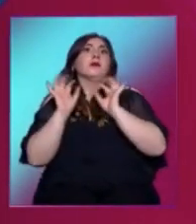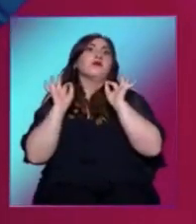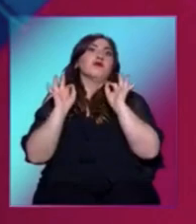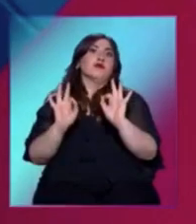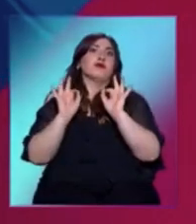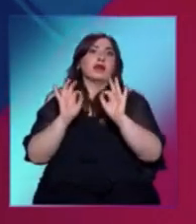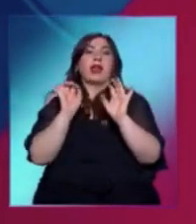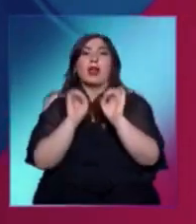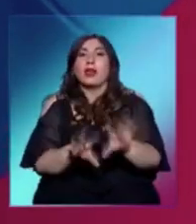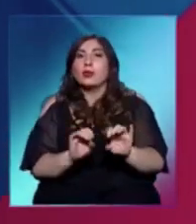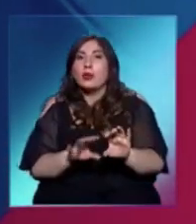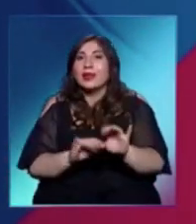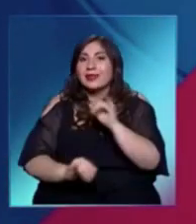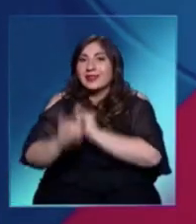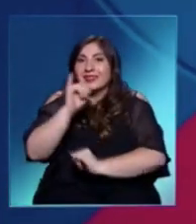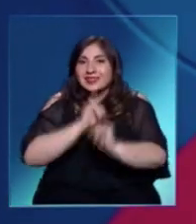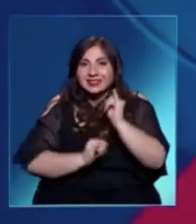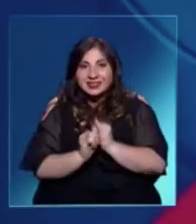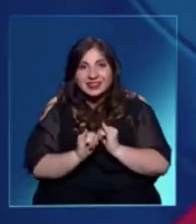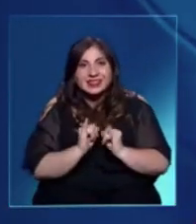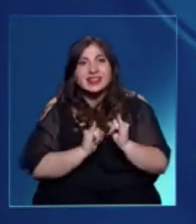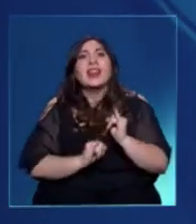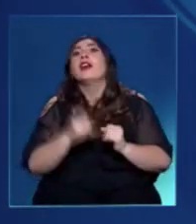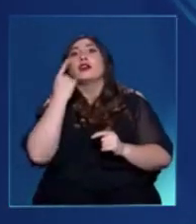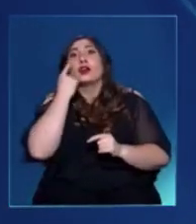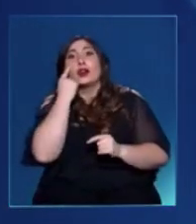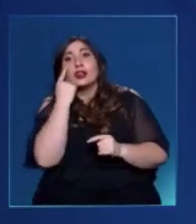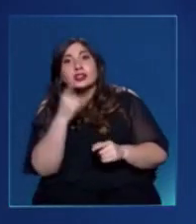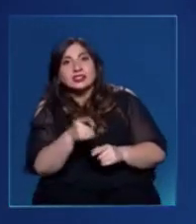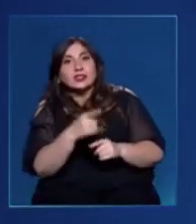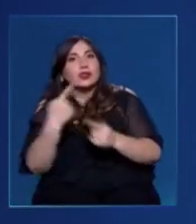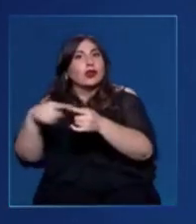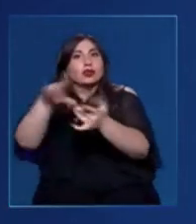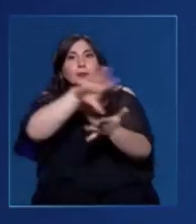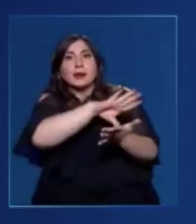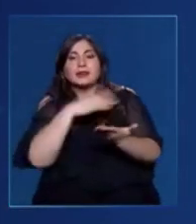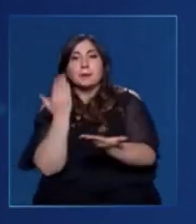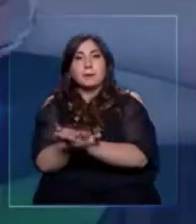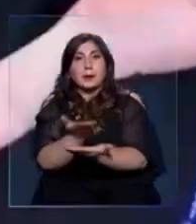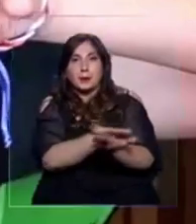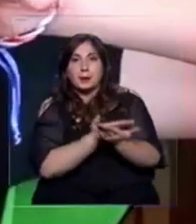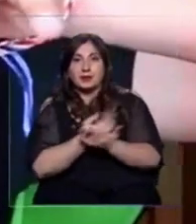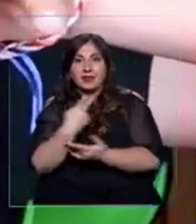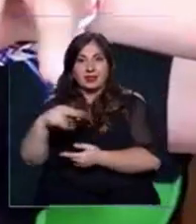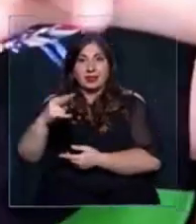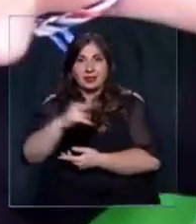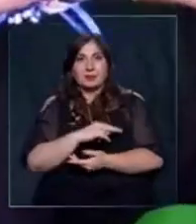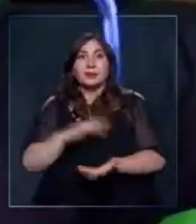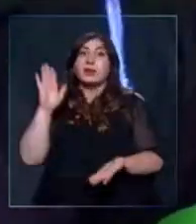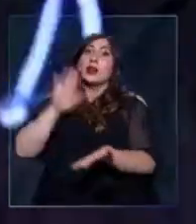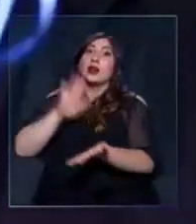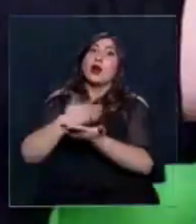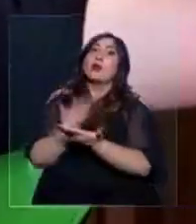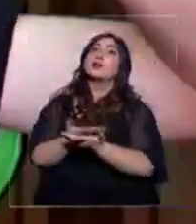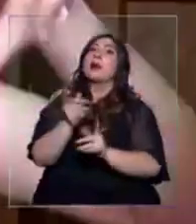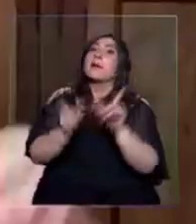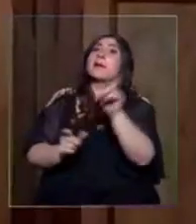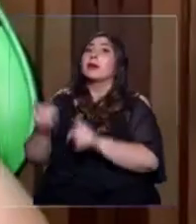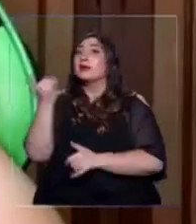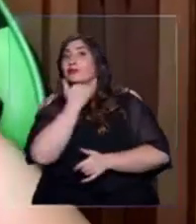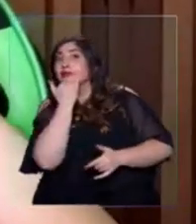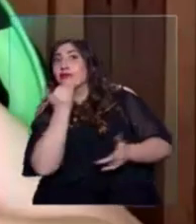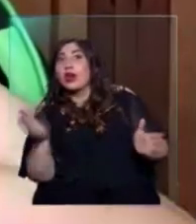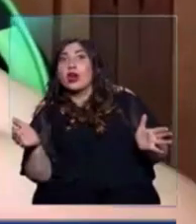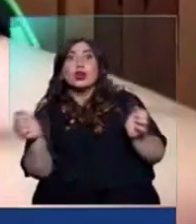cibernéticos. Son conocidos incluso en otros países con sus interesantes propuestas. ¿Cómo están, gentes de YouTube? Estamos